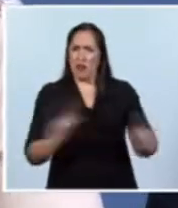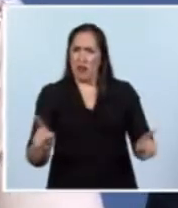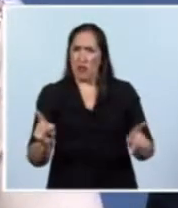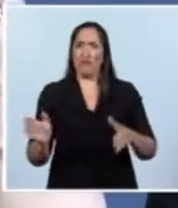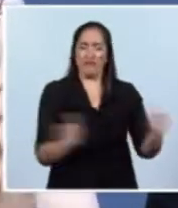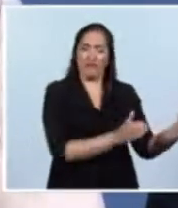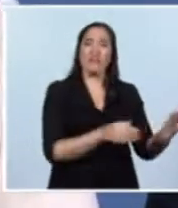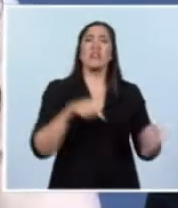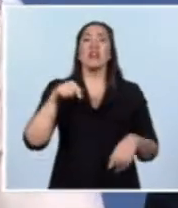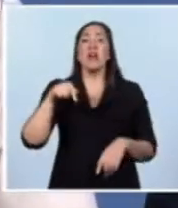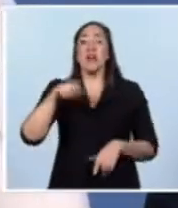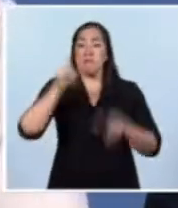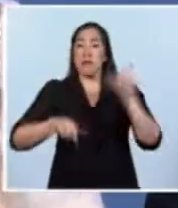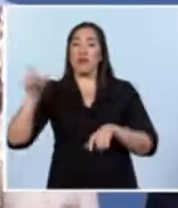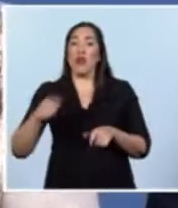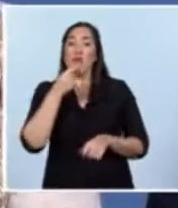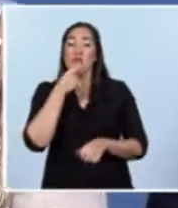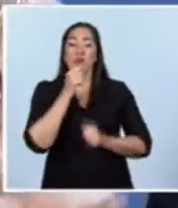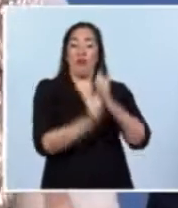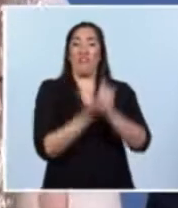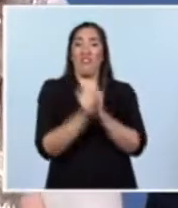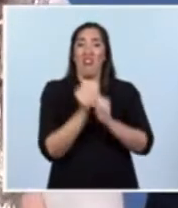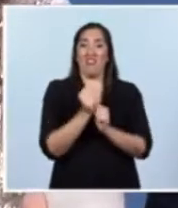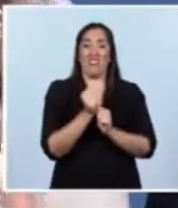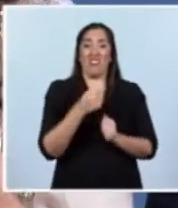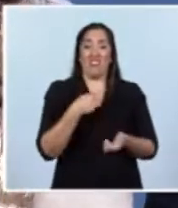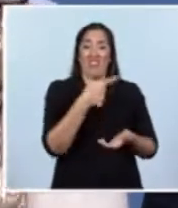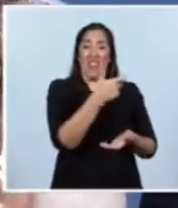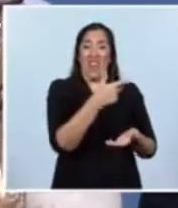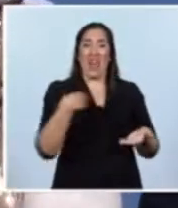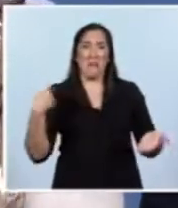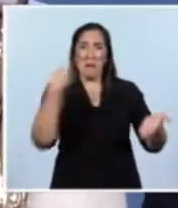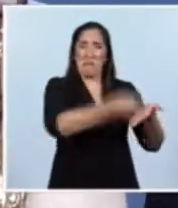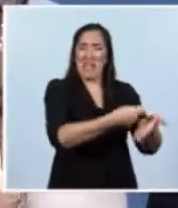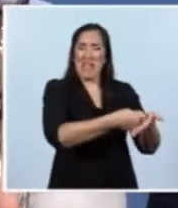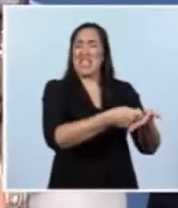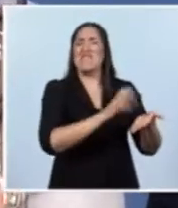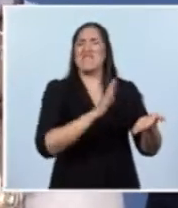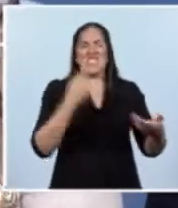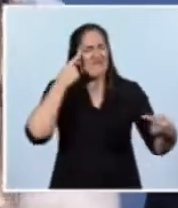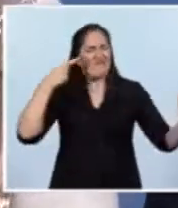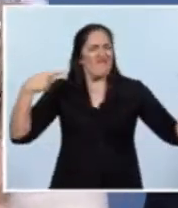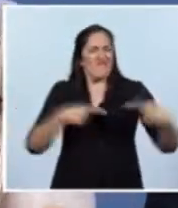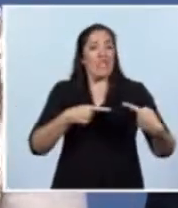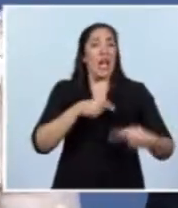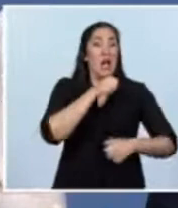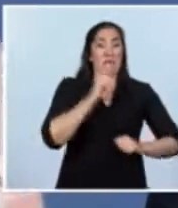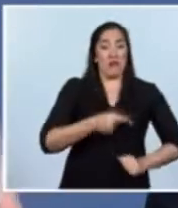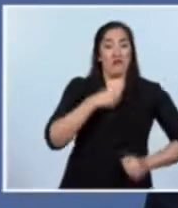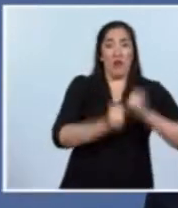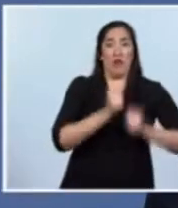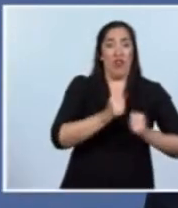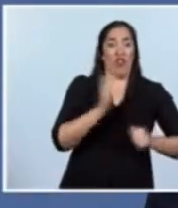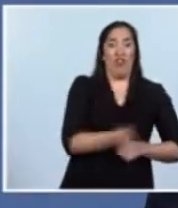cooperador que pagan los que fabrican las armas y la verdad que nos parece un poco contradictorio, que quienes fabrican armas